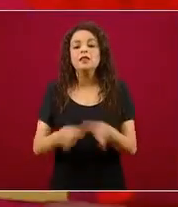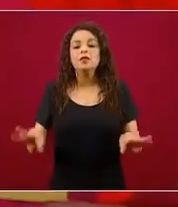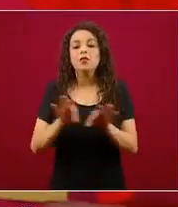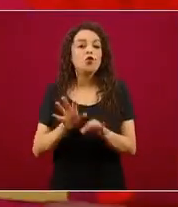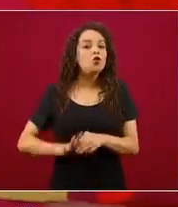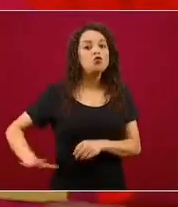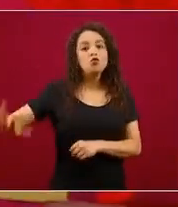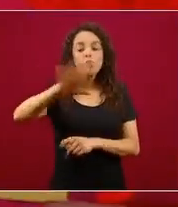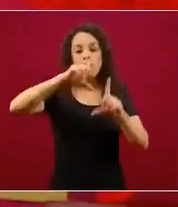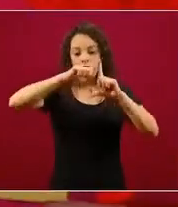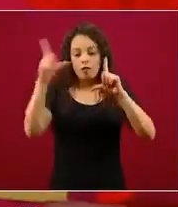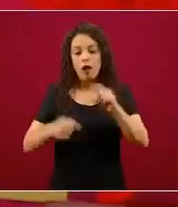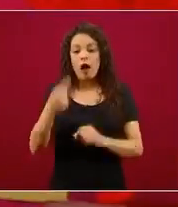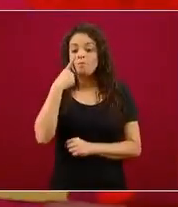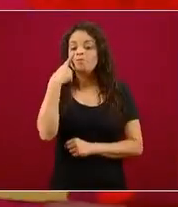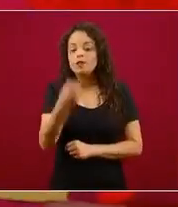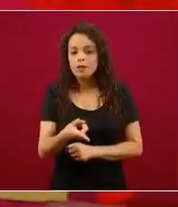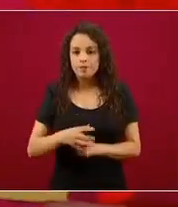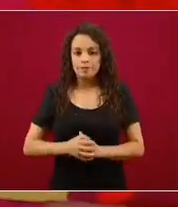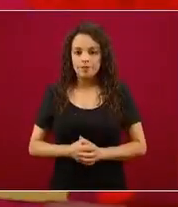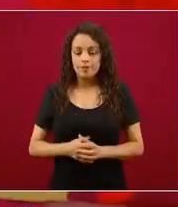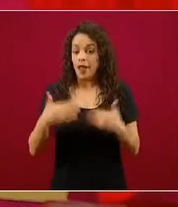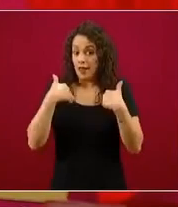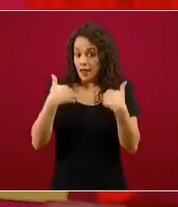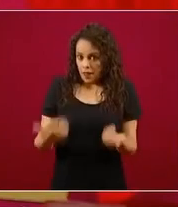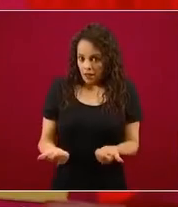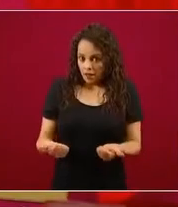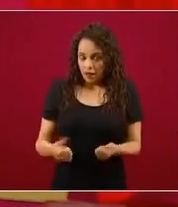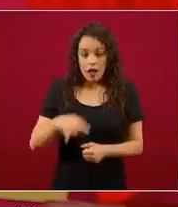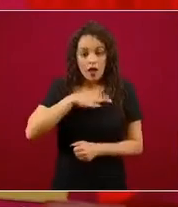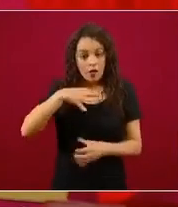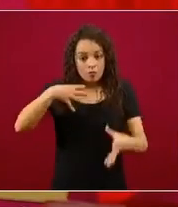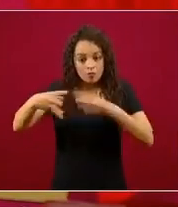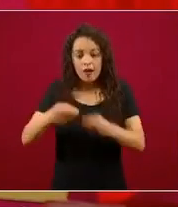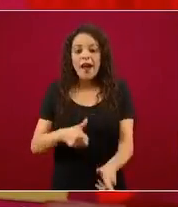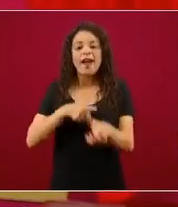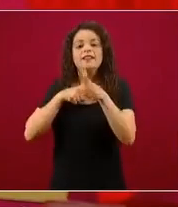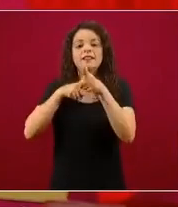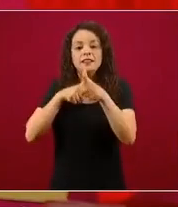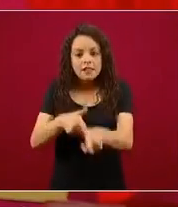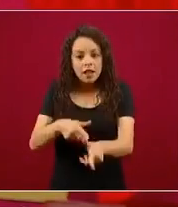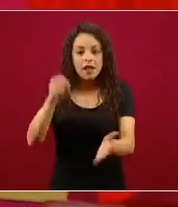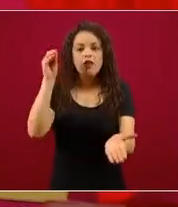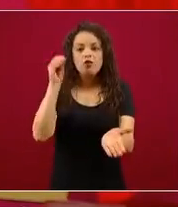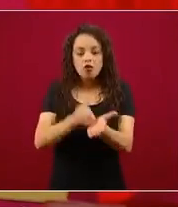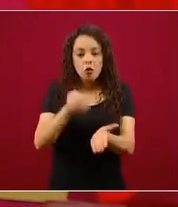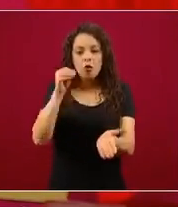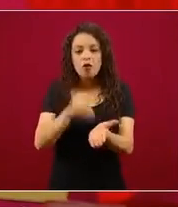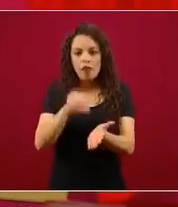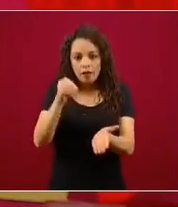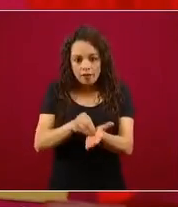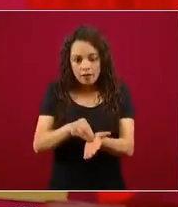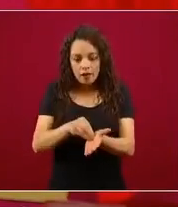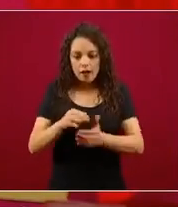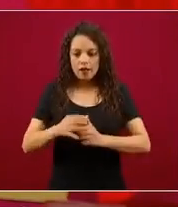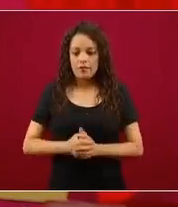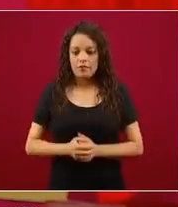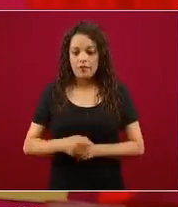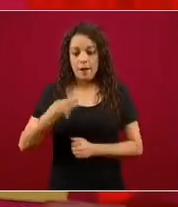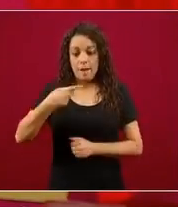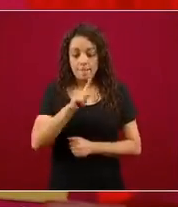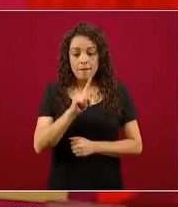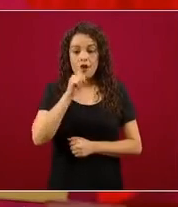Uno, la epidemia sigue y todavía seguirá. Aquí no cambia los conceptos técnicos que hemos dicho